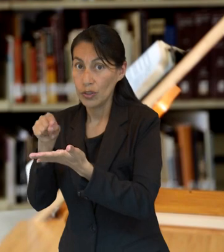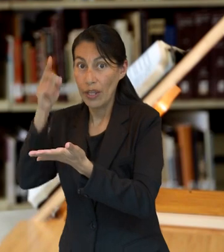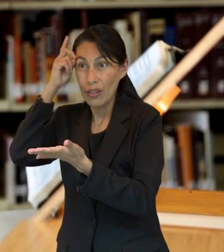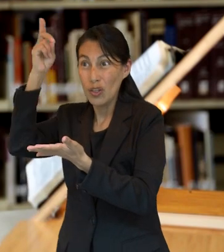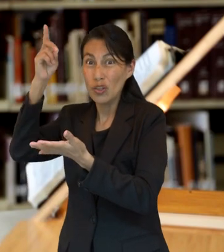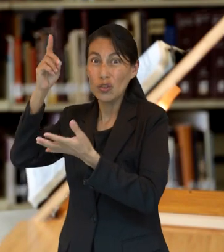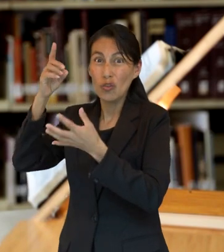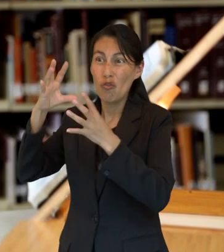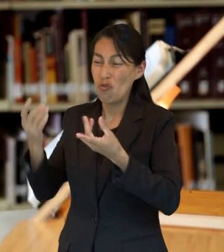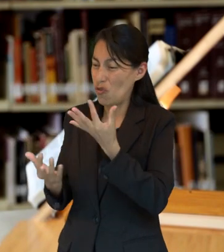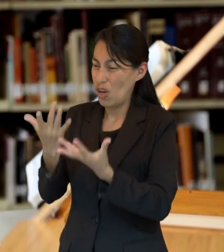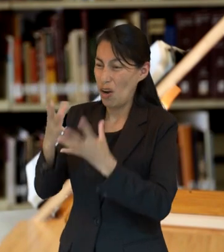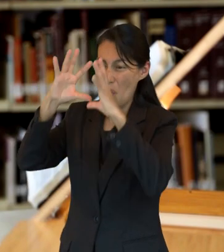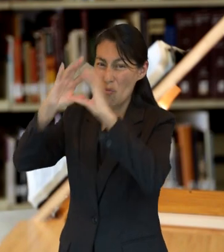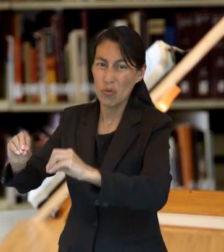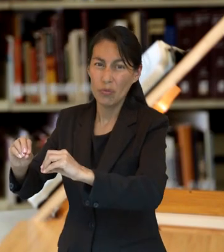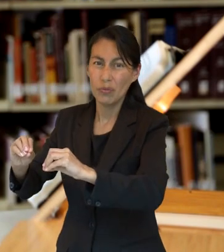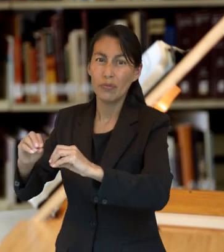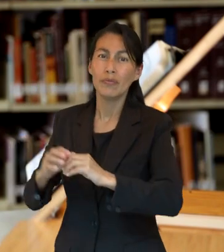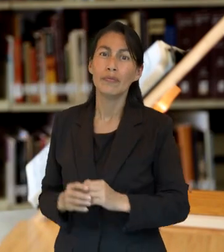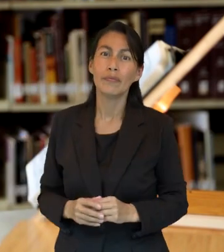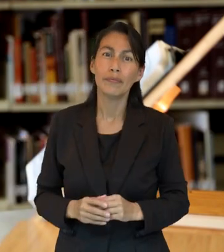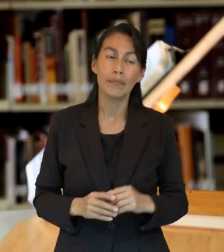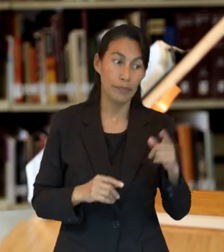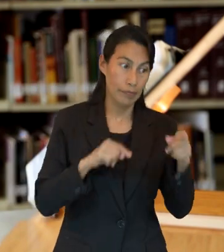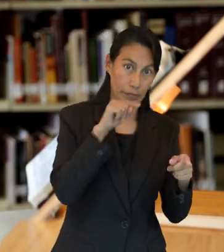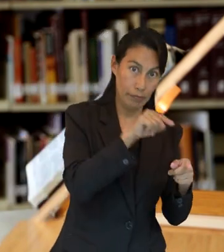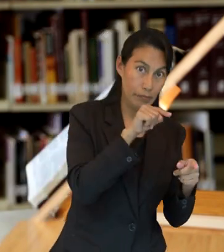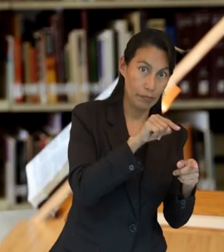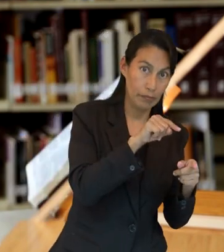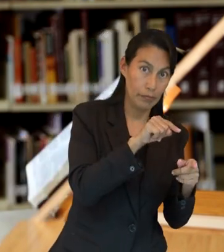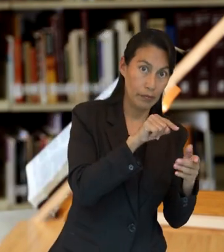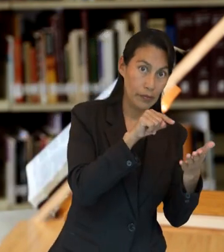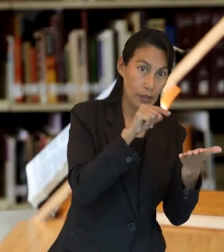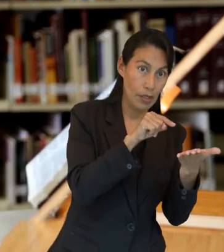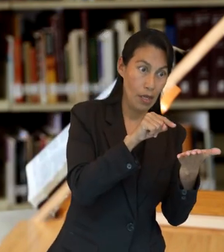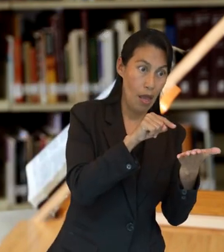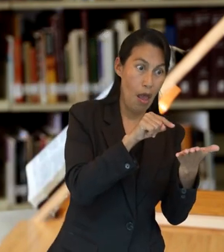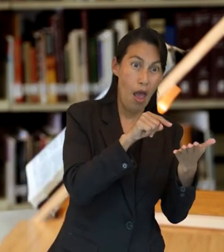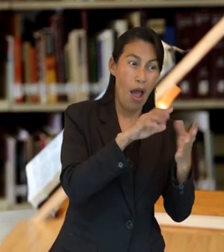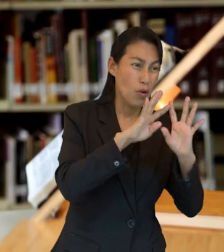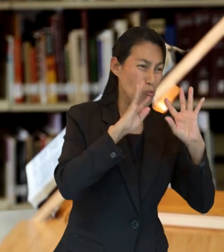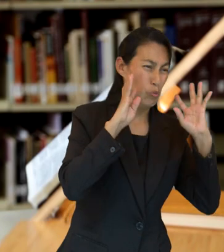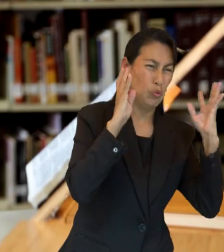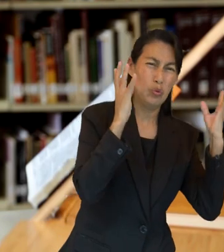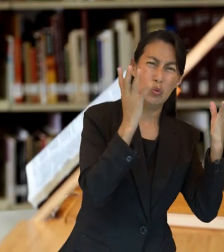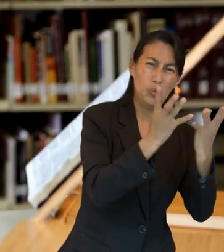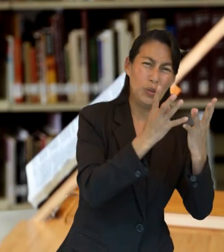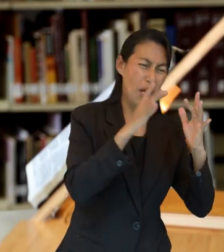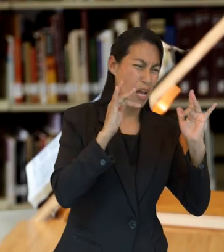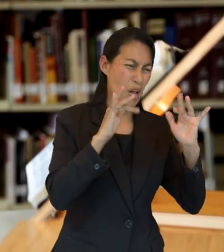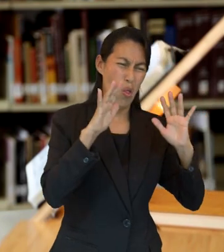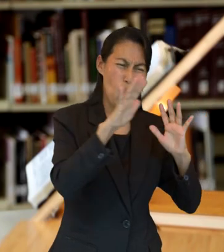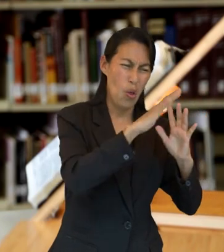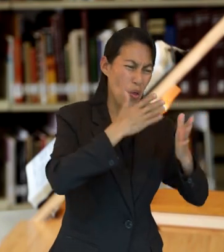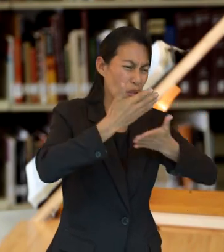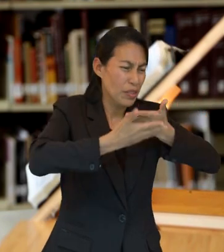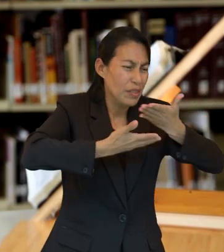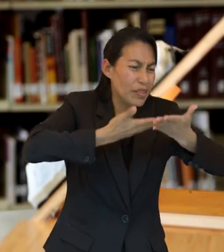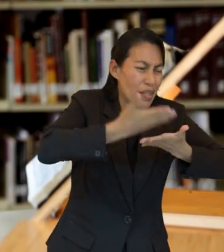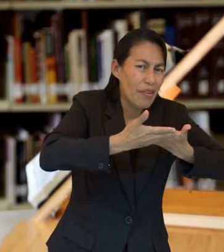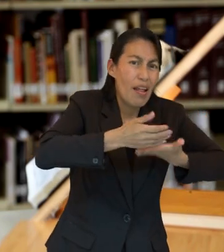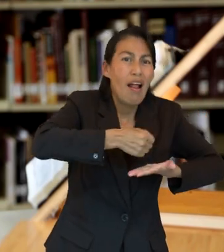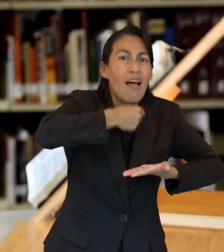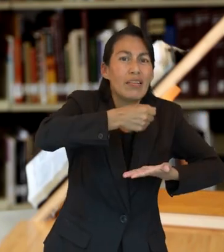Dios es un fuego consumidor. En Daniel 7 hay millares de millares y millones de millones que sirven y asisten